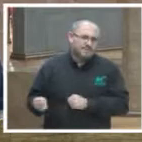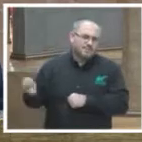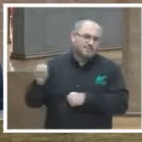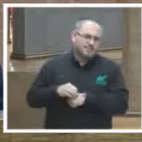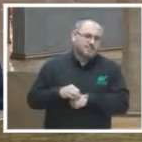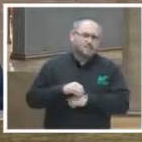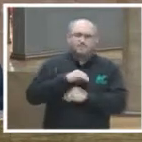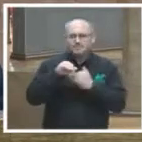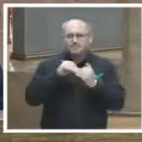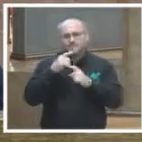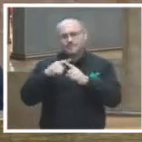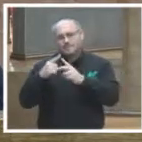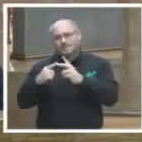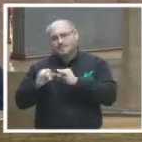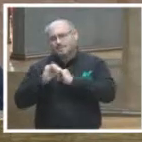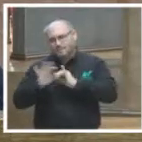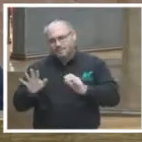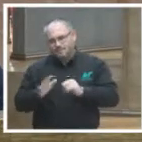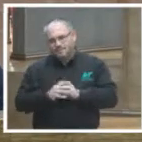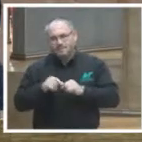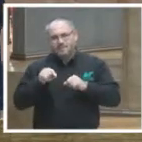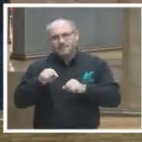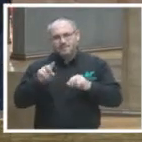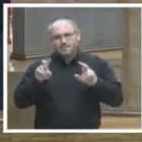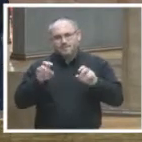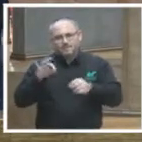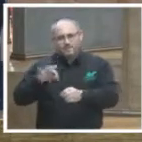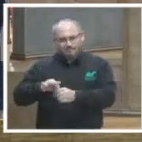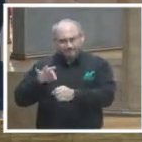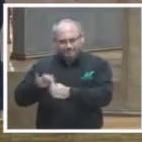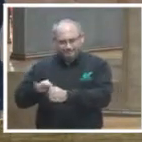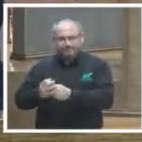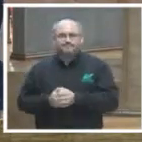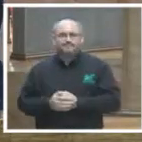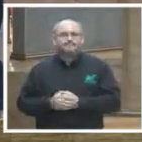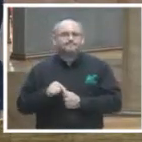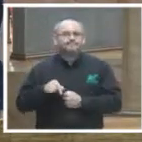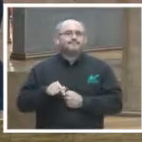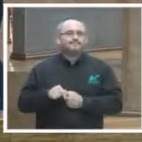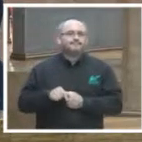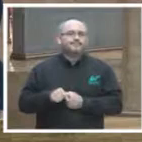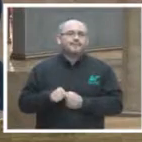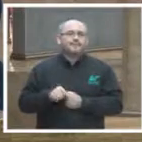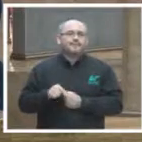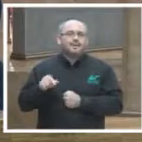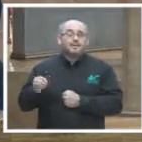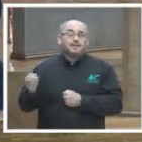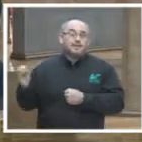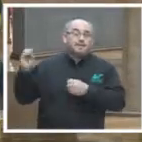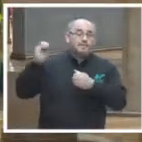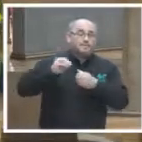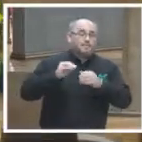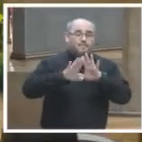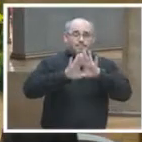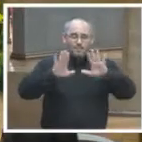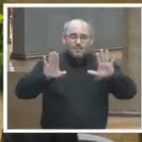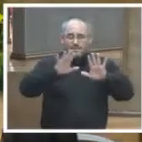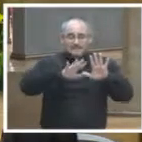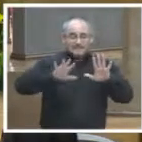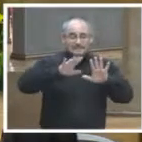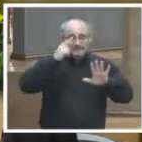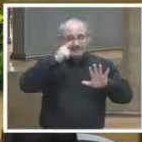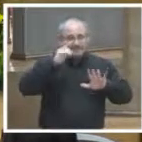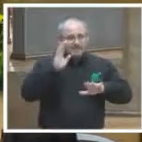todo tipo de información relacionada con el tribunal esta página del tribunal está montada sobre una base tecnológica